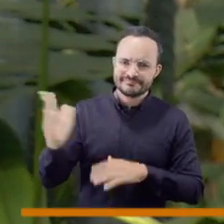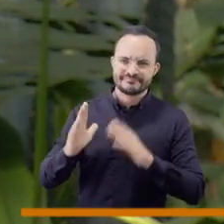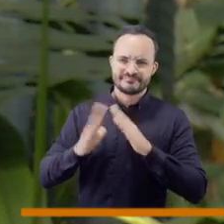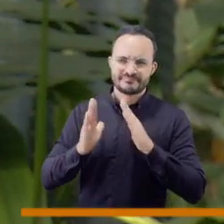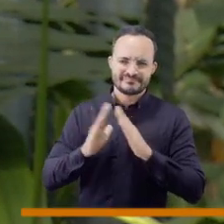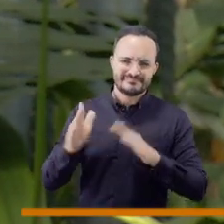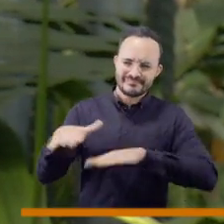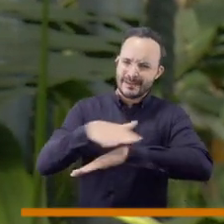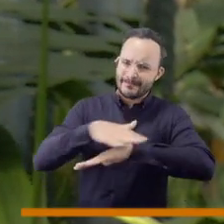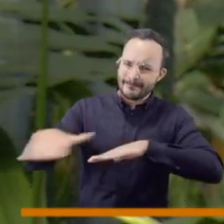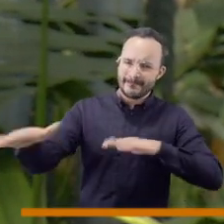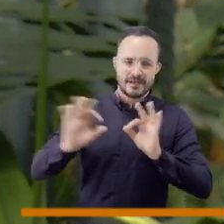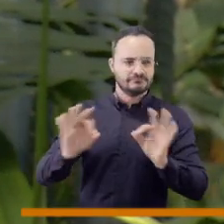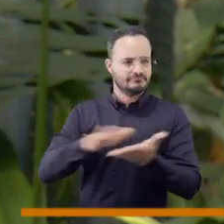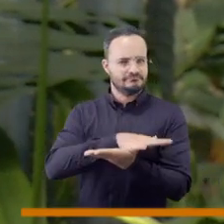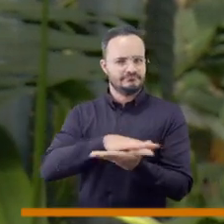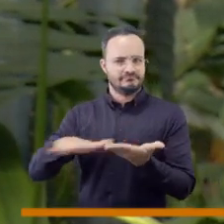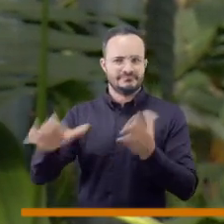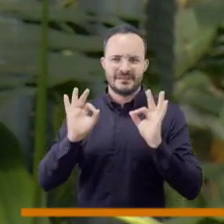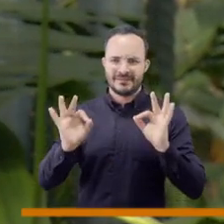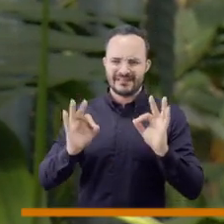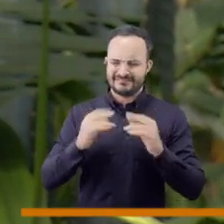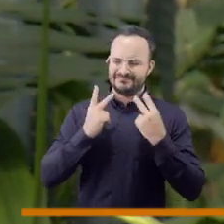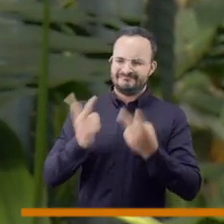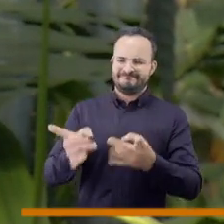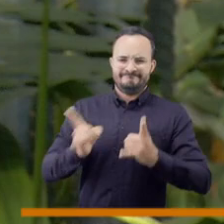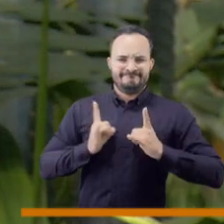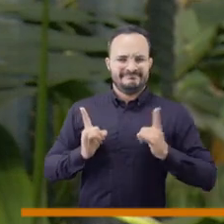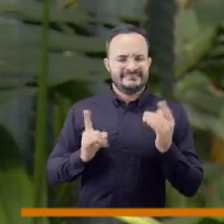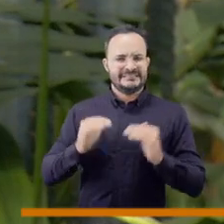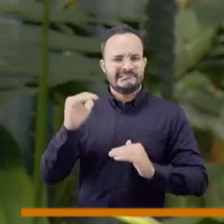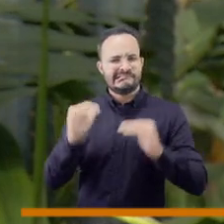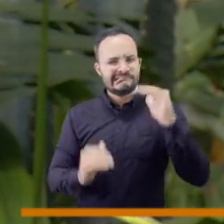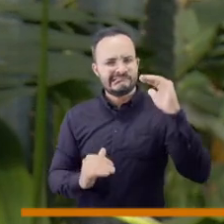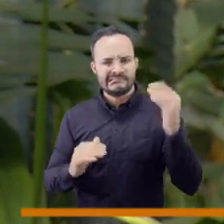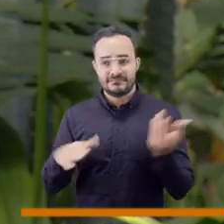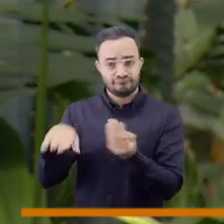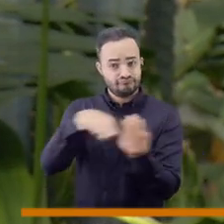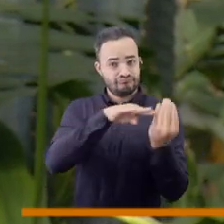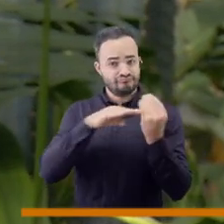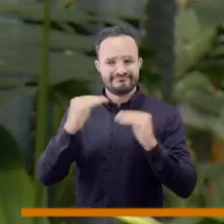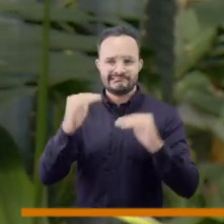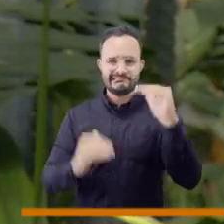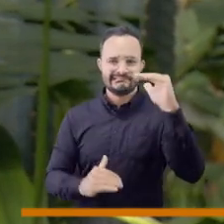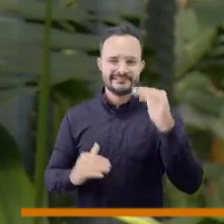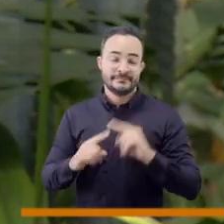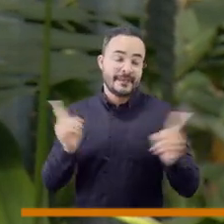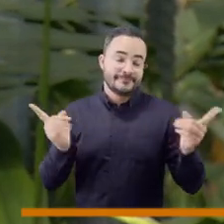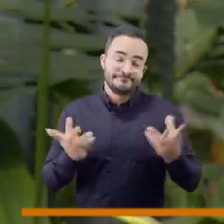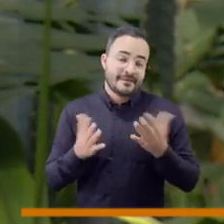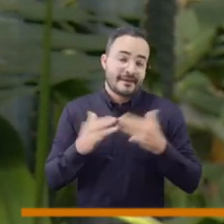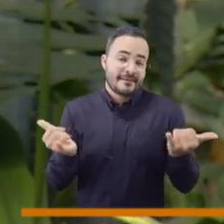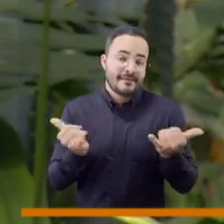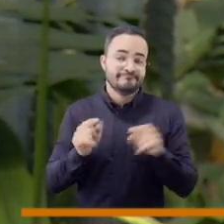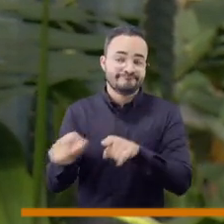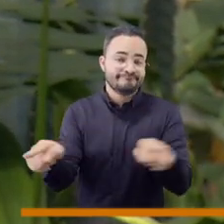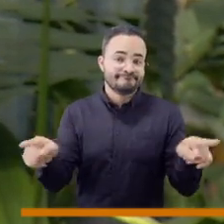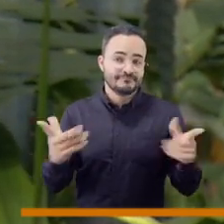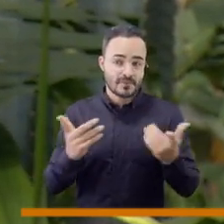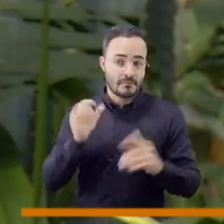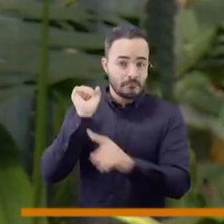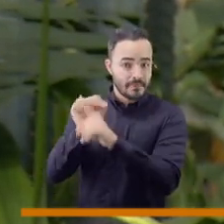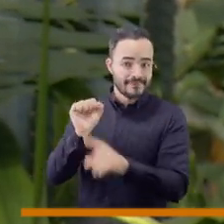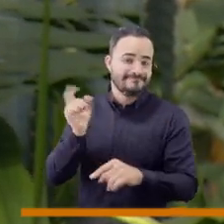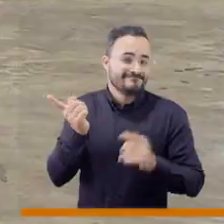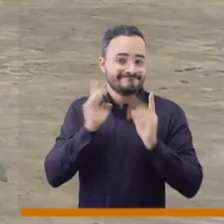incluso que no existiera como una expresión de inequidad social, pero ahí está, son reales y hay que atenderlos, por eso le damos